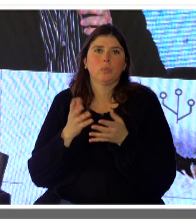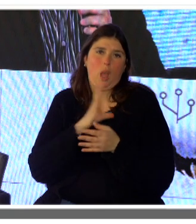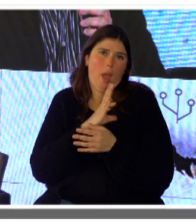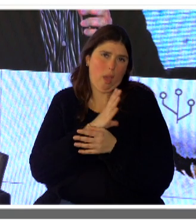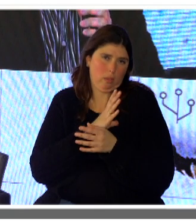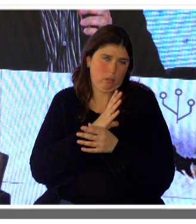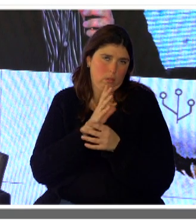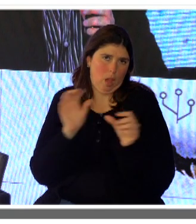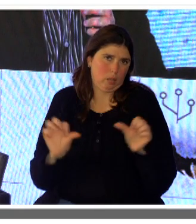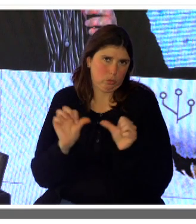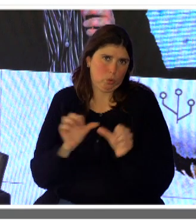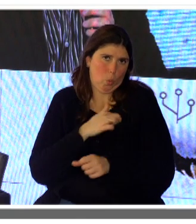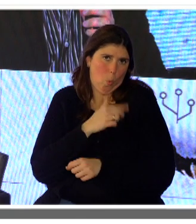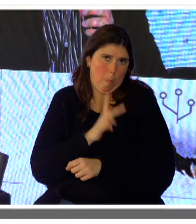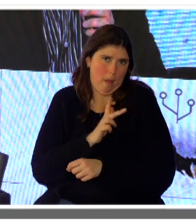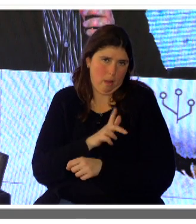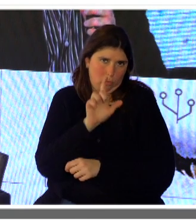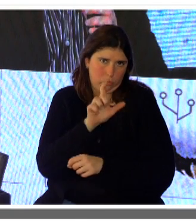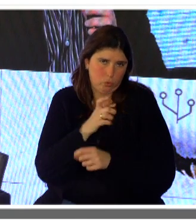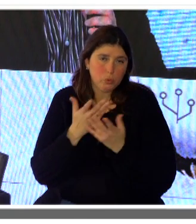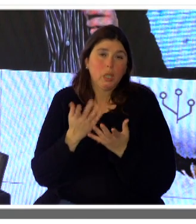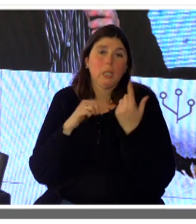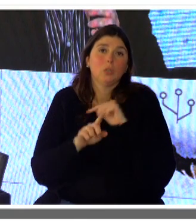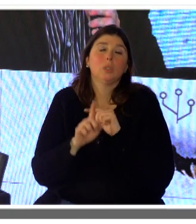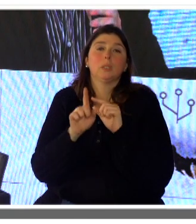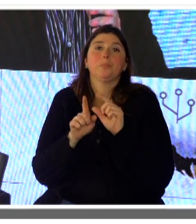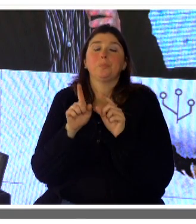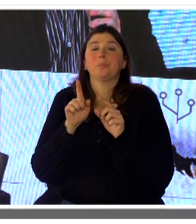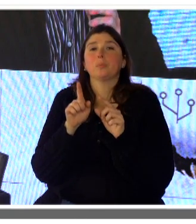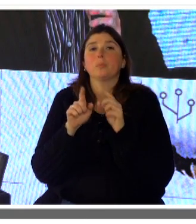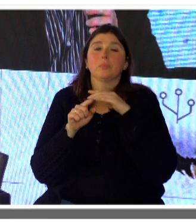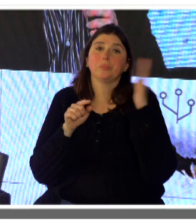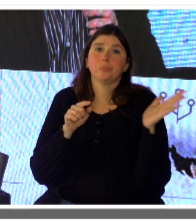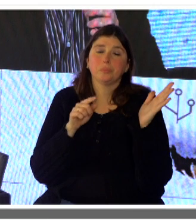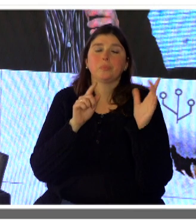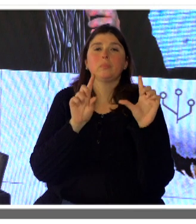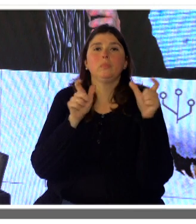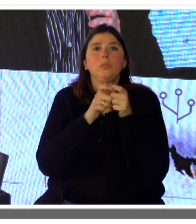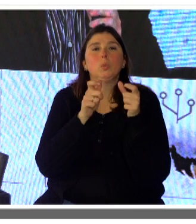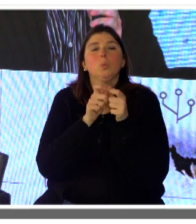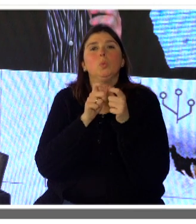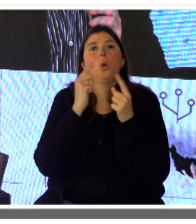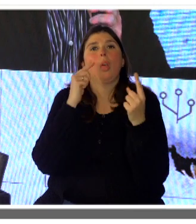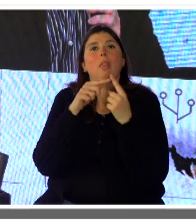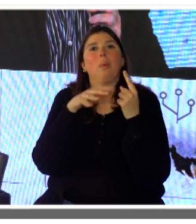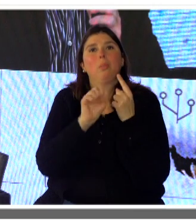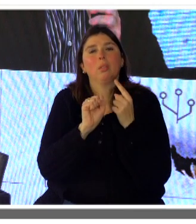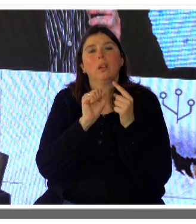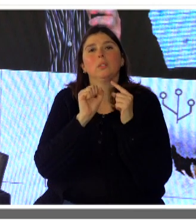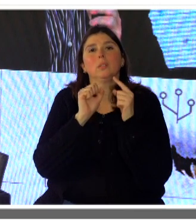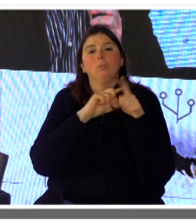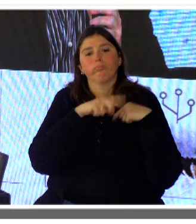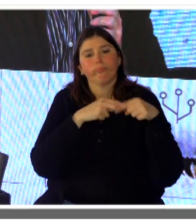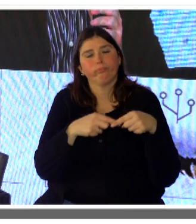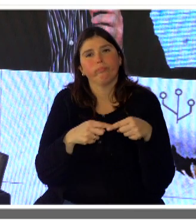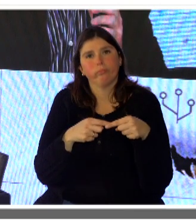humana. Tenemos, por ejemplo, a la izquierda, ustedes ven cuál es el conjunto de metas planteadas por el departamento que están avanzando de acuerdo